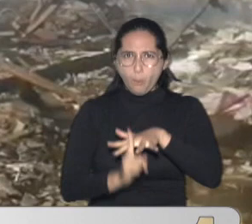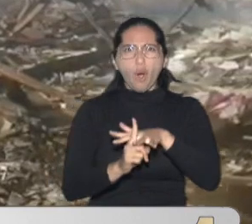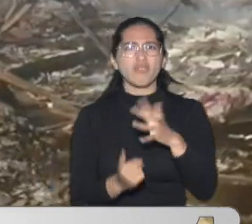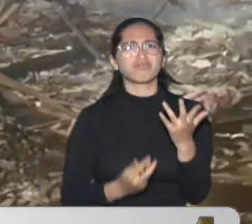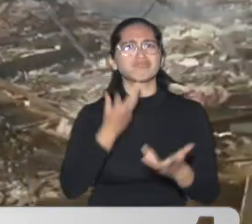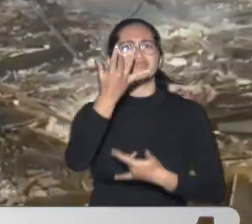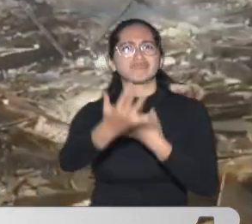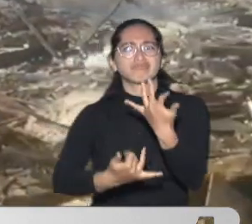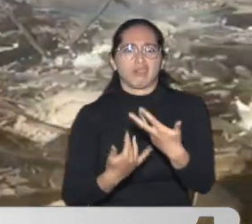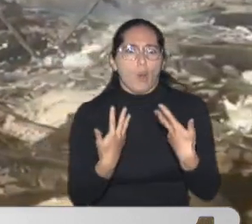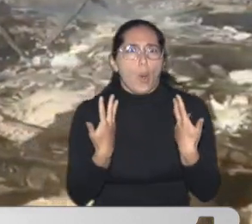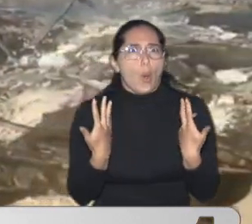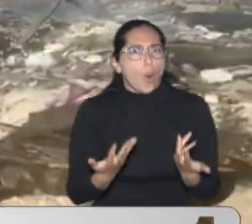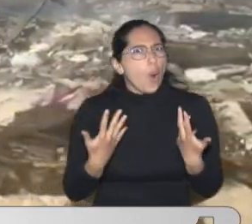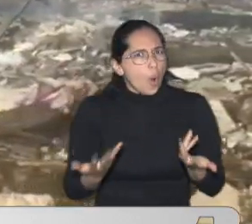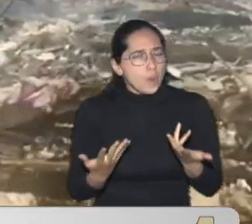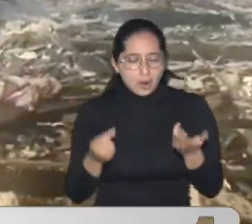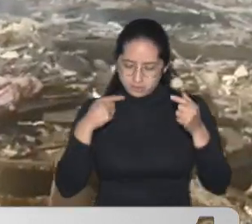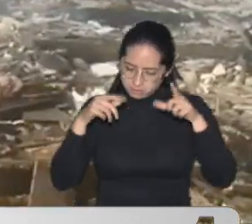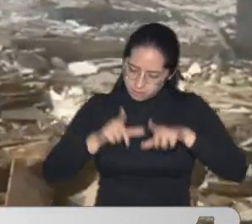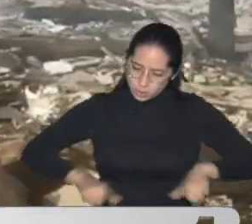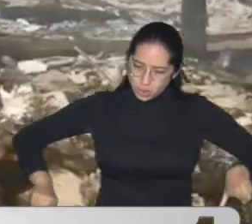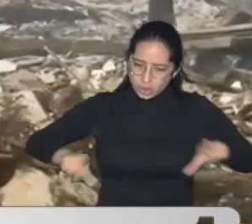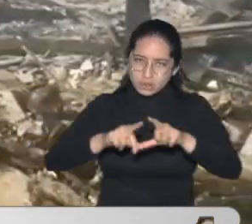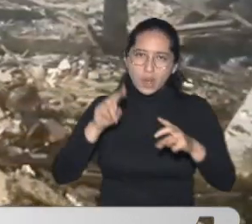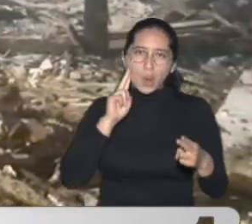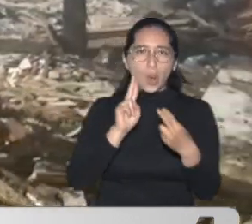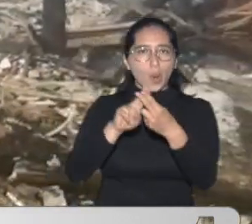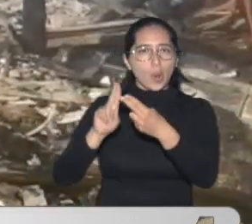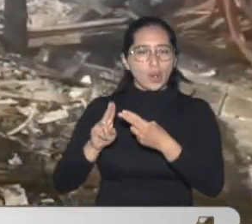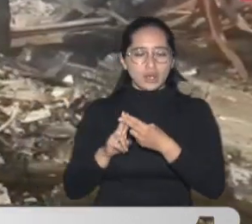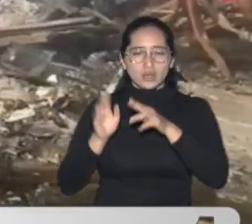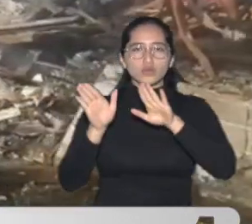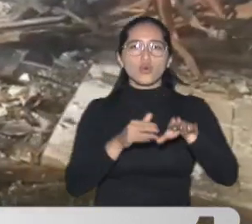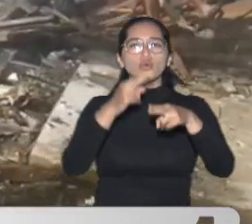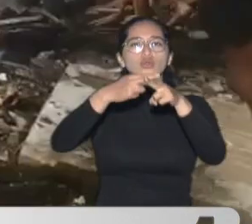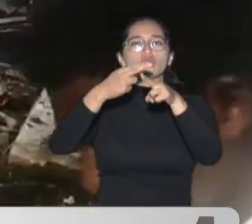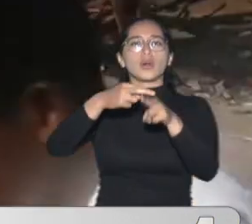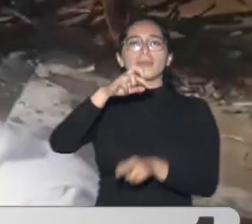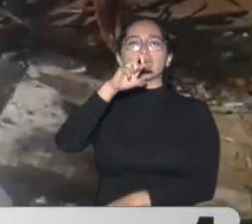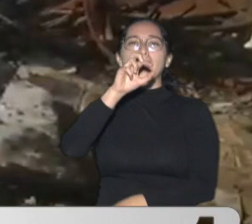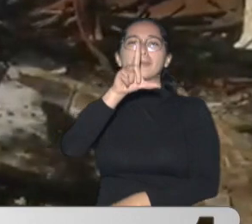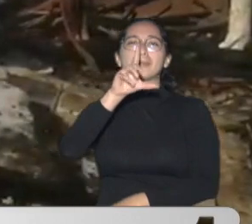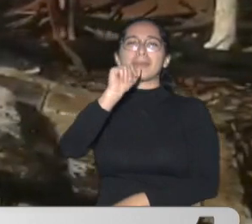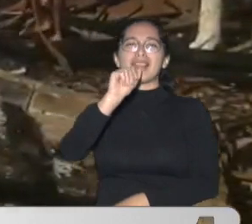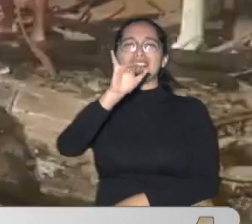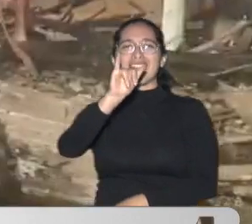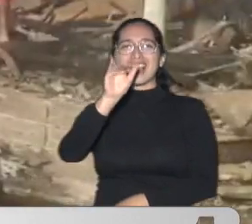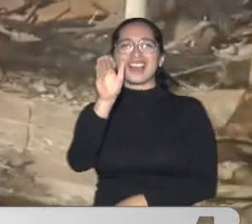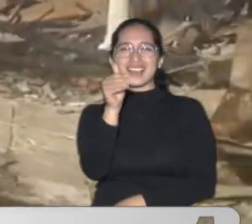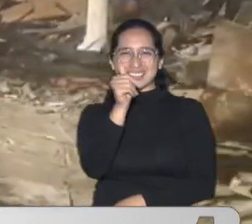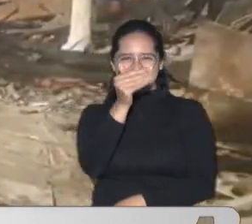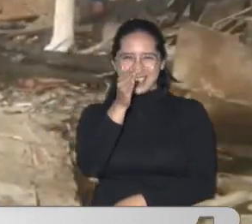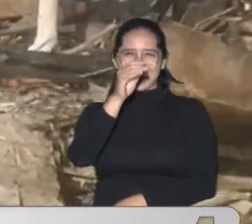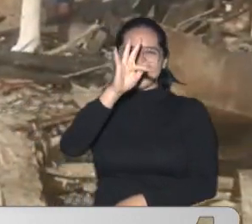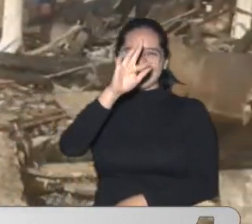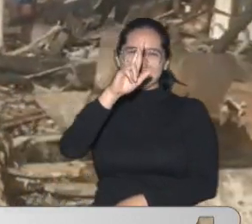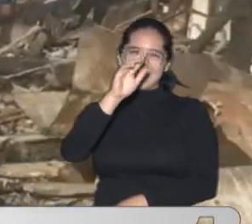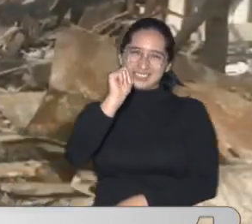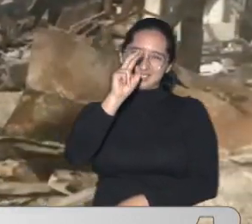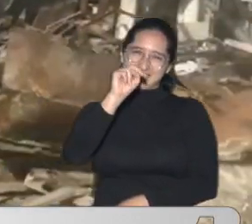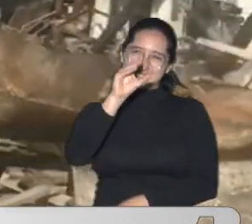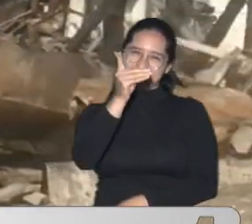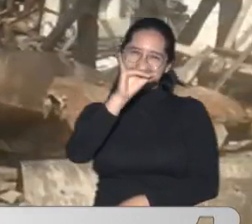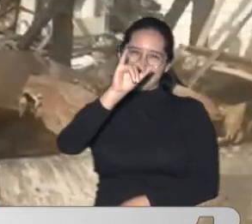horas En un sector Conocido Como Playa Tranquila En la isla De Barú Según manifestaron